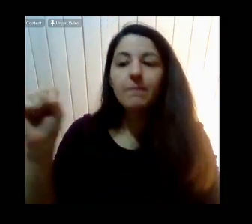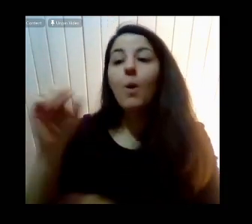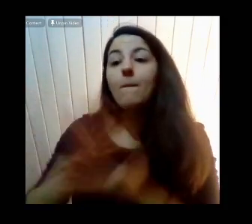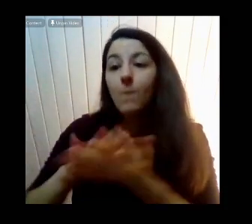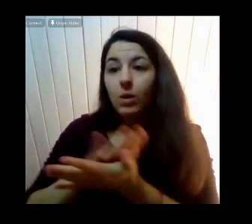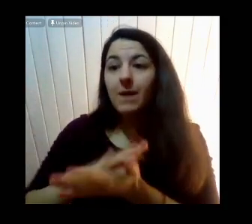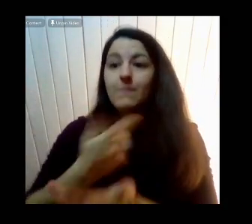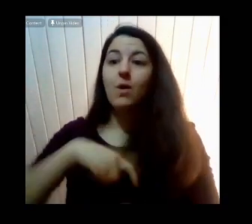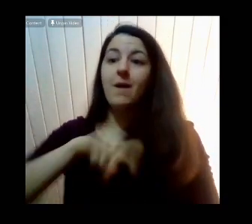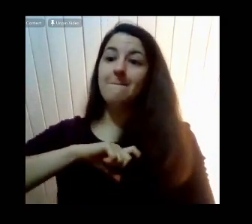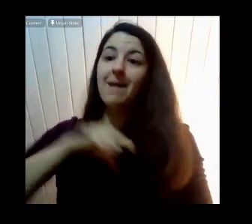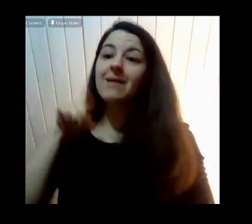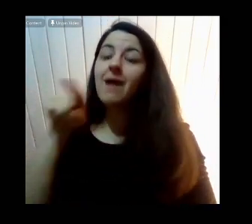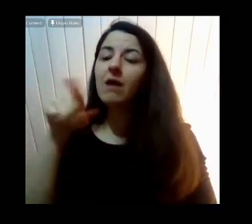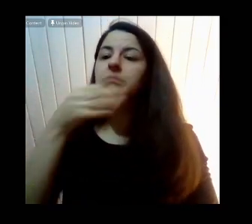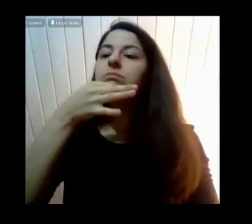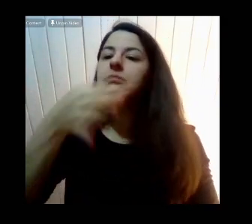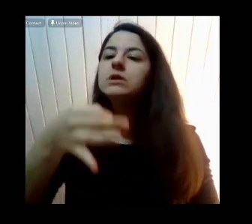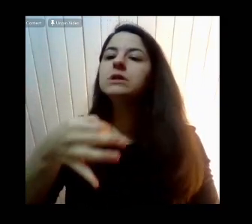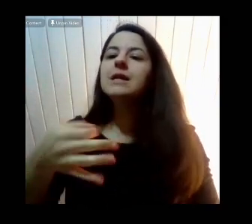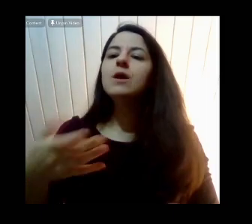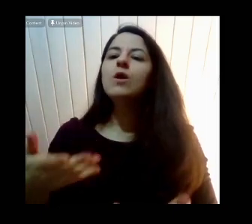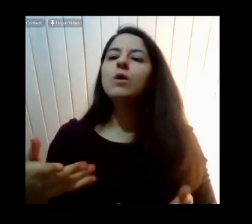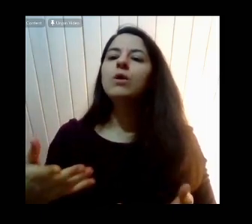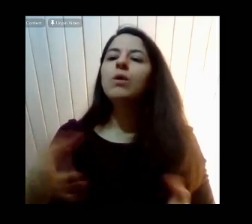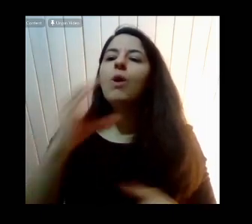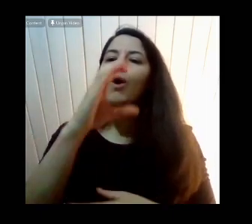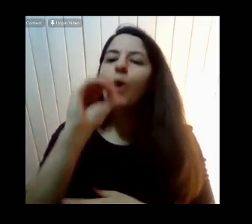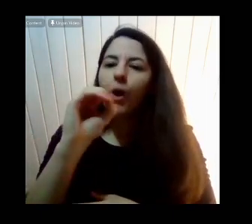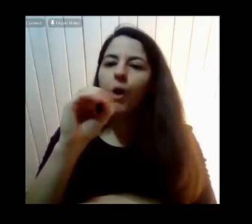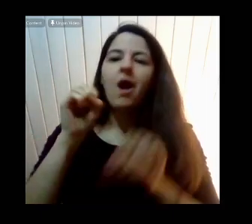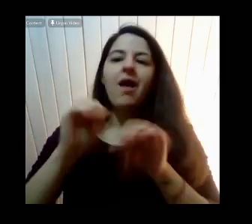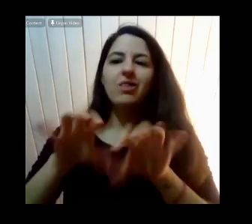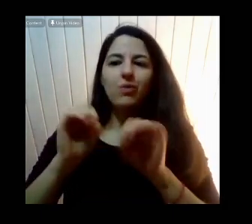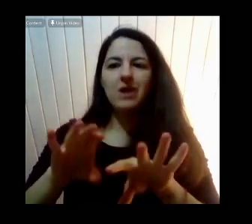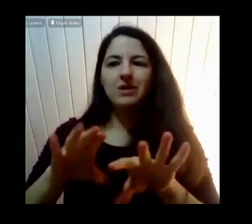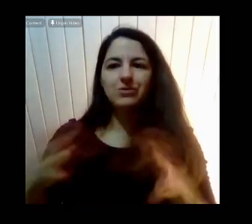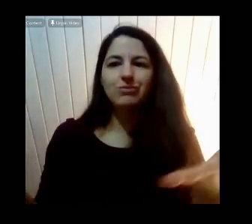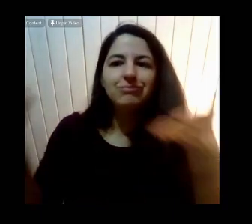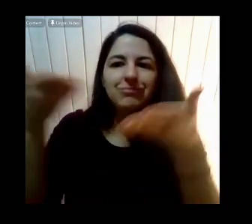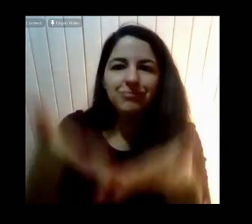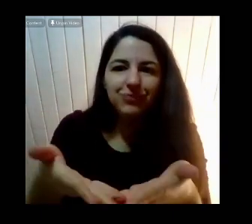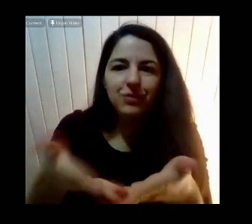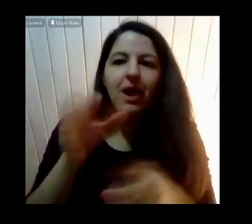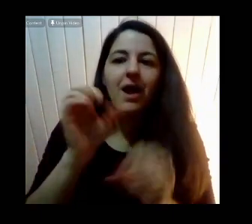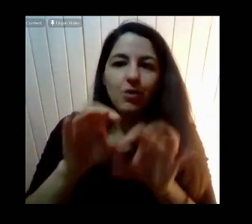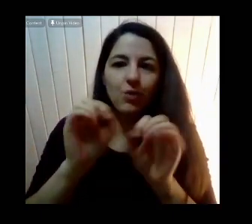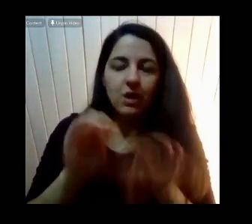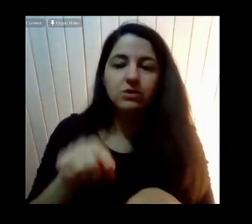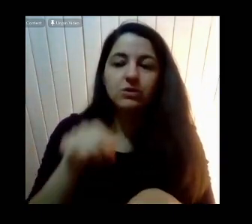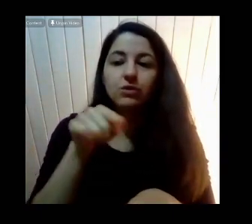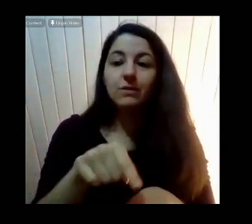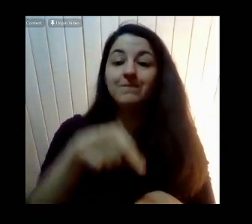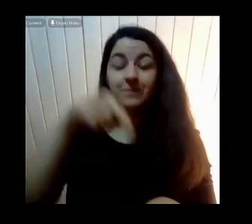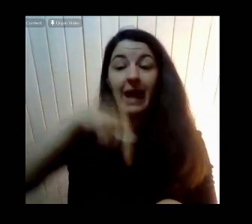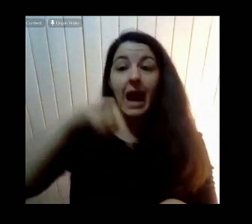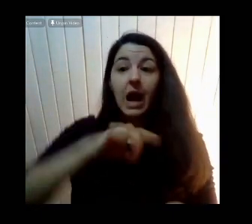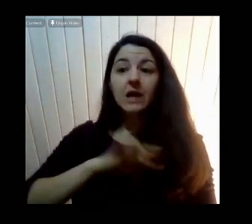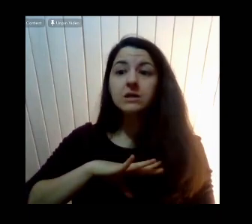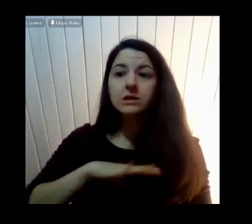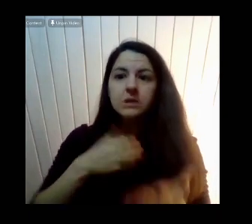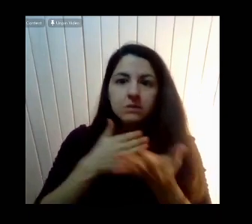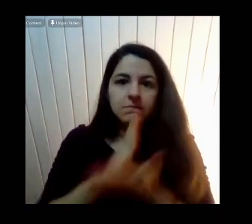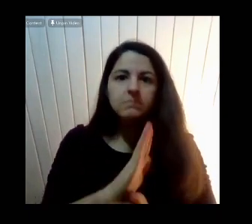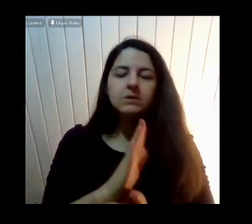Pero la educación No sexista Parte en Chile Como un momento Fundacional Para el movimiento Feminista Y educativo Y en ese momento Empieza a dotarse También de